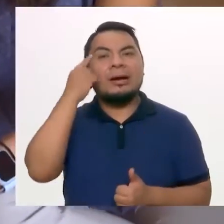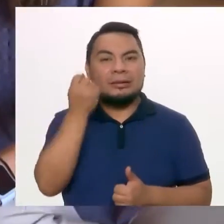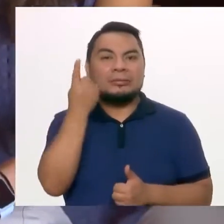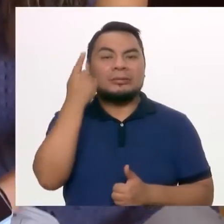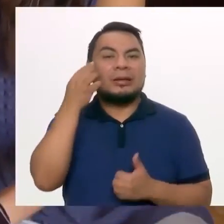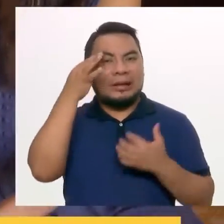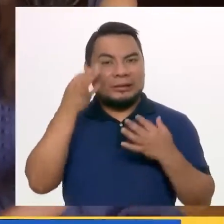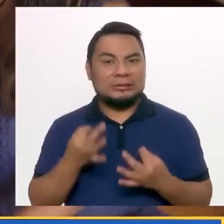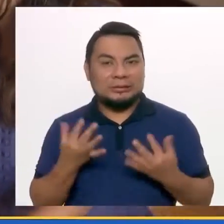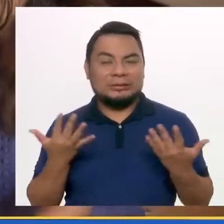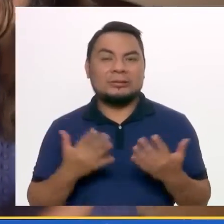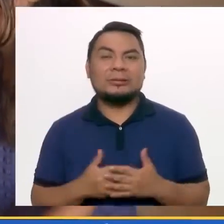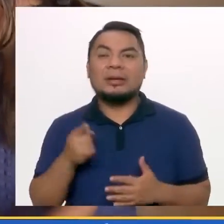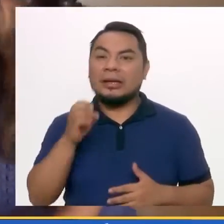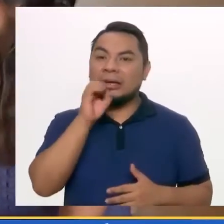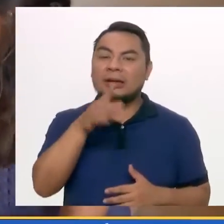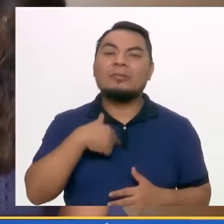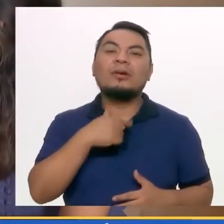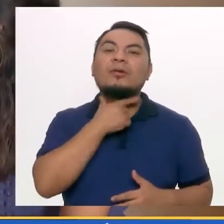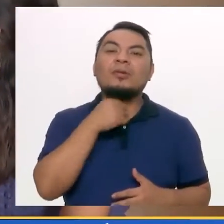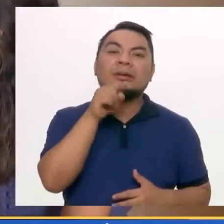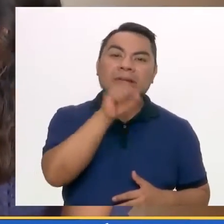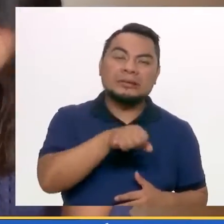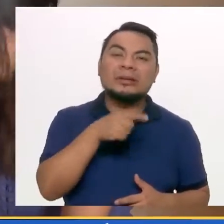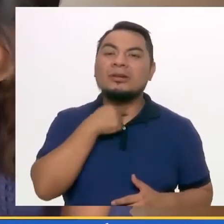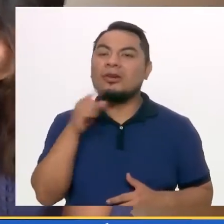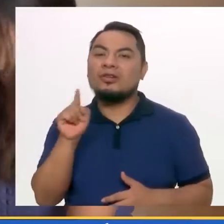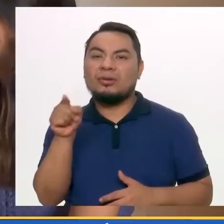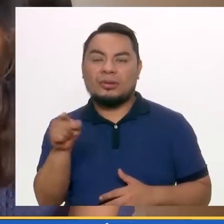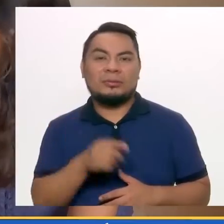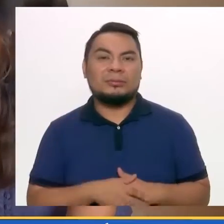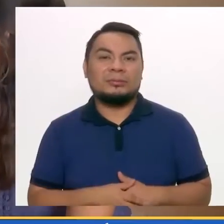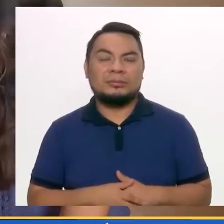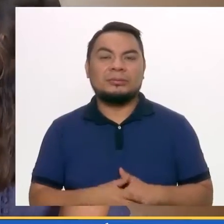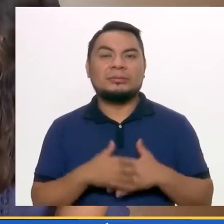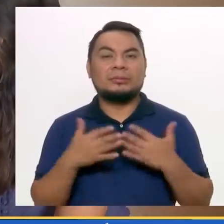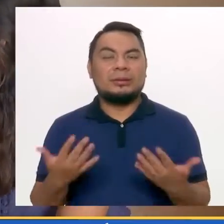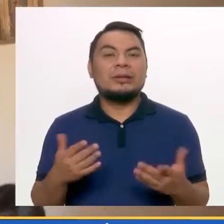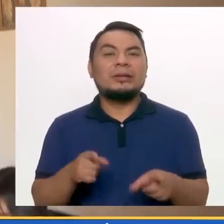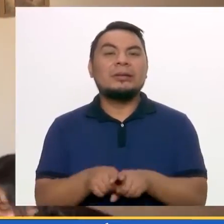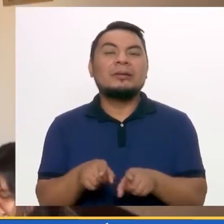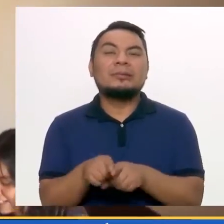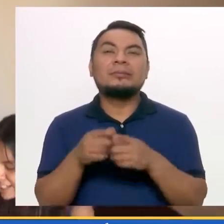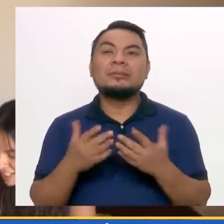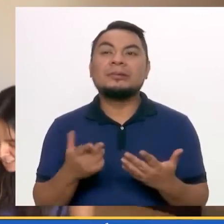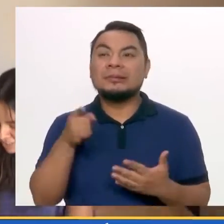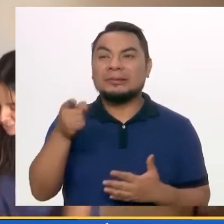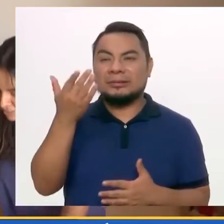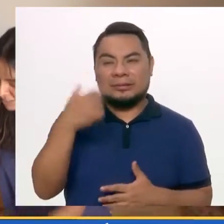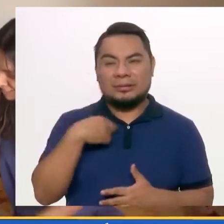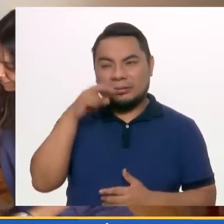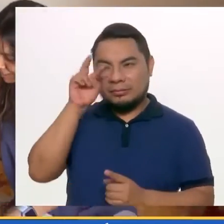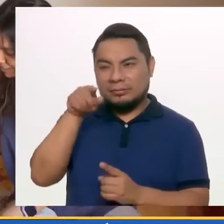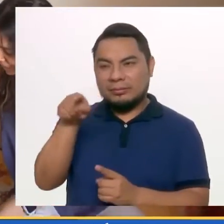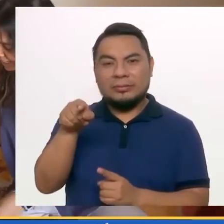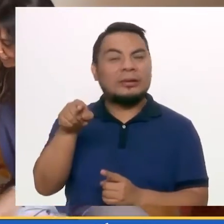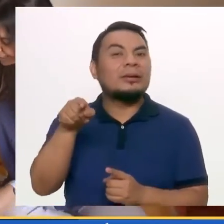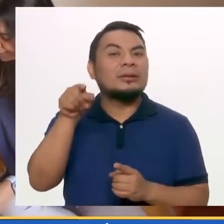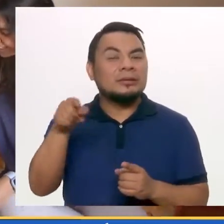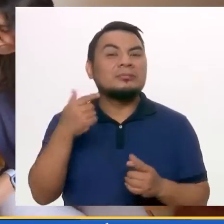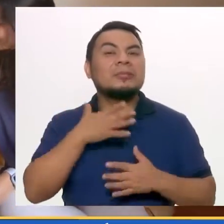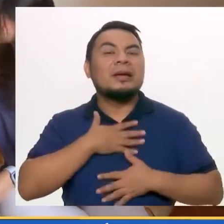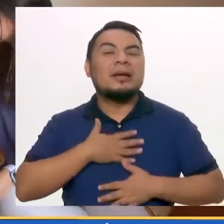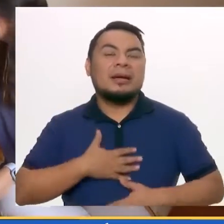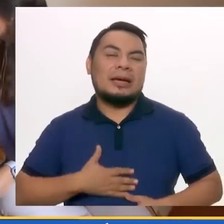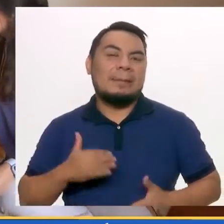en tomar algunas decisiones, en decir que le gustaba y que no le gustaba. también era, bueno,